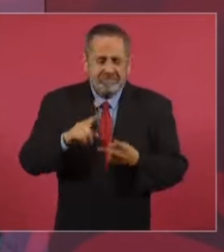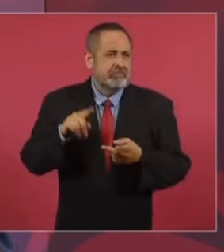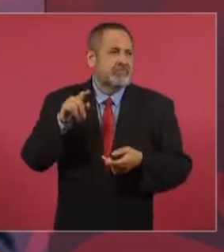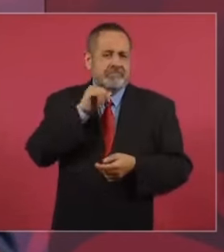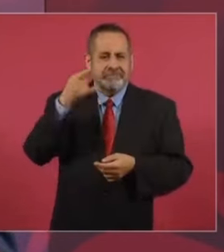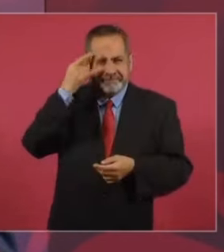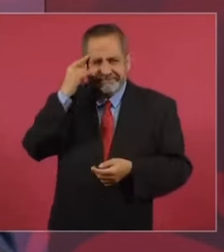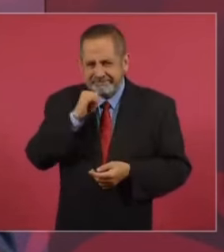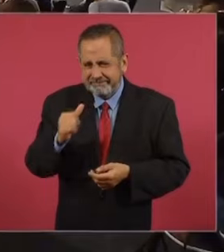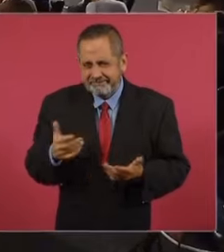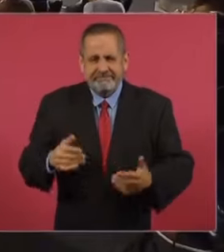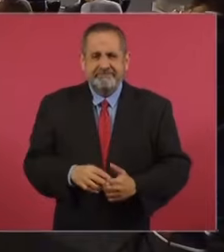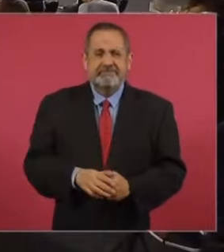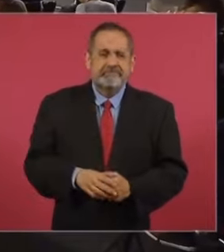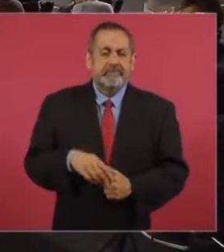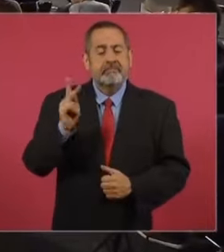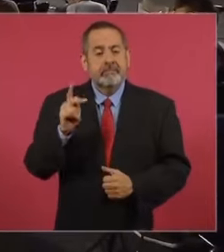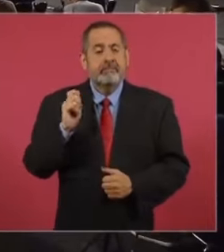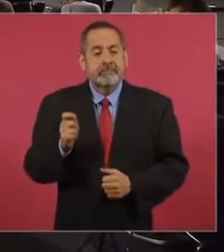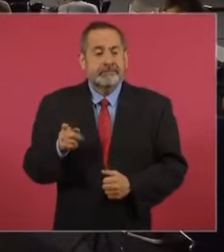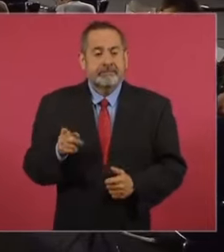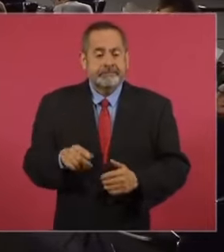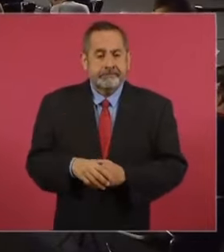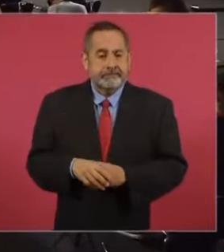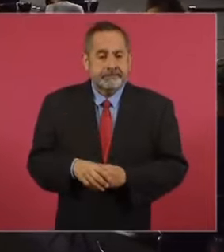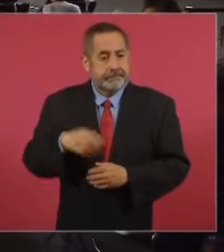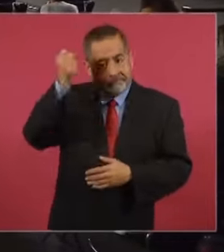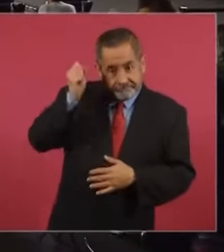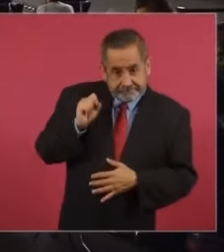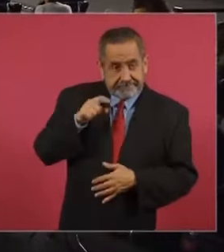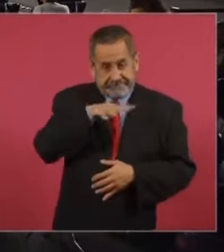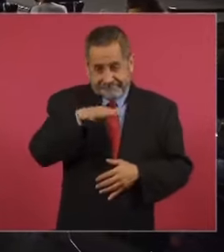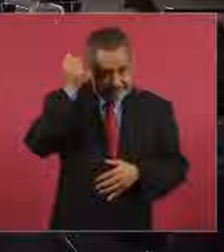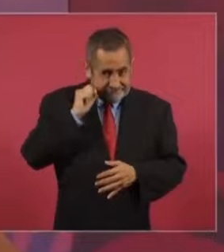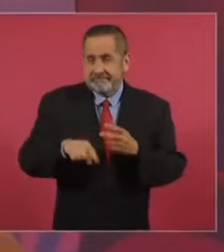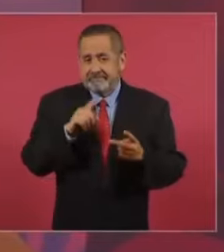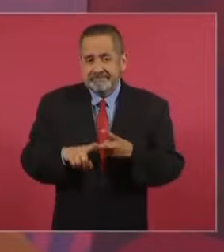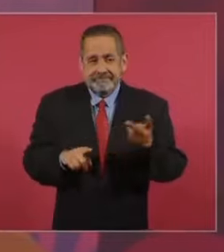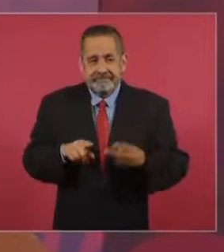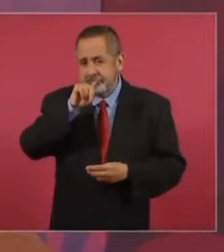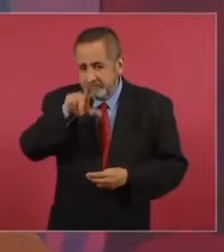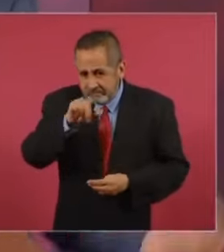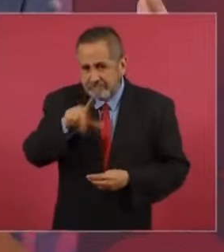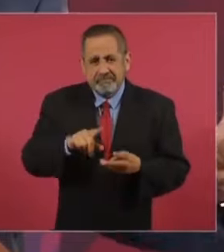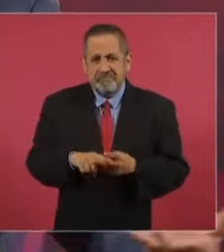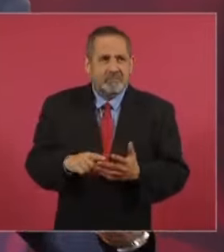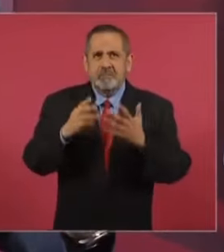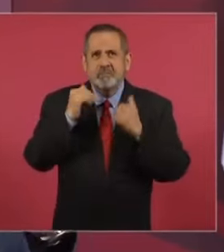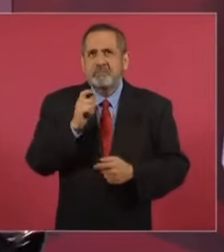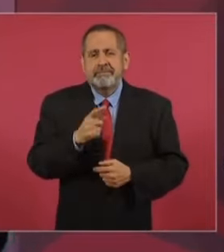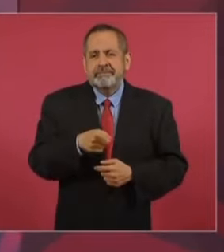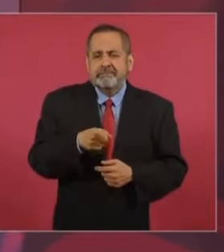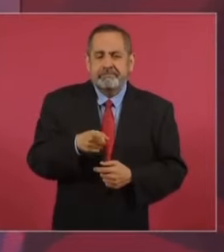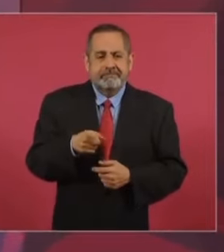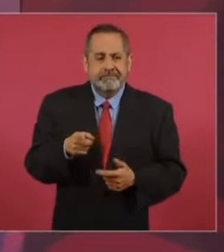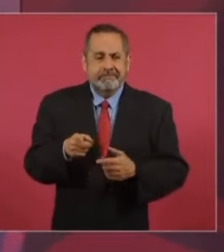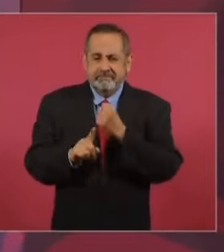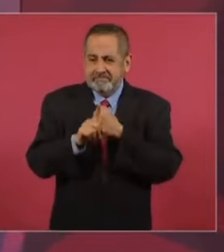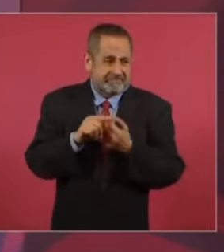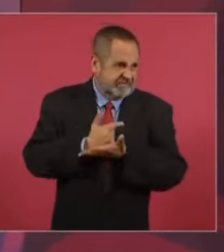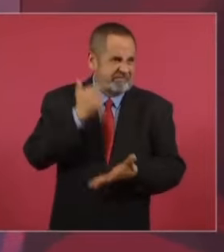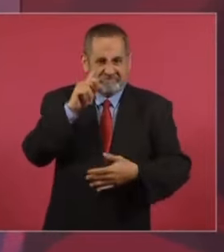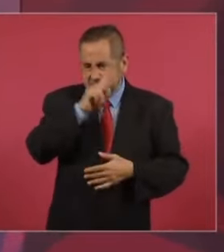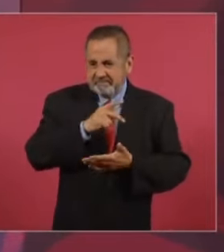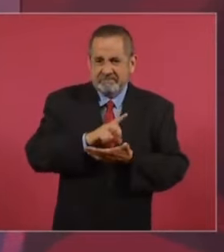existe consumo de droga en Campeche. Pero incluso en Sinaloa, en Jalisco, no hay ese